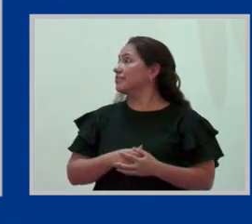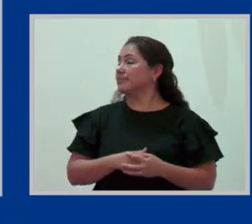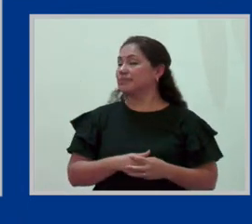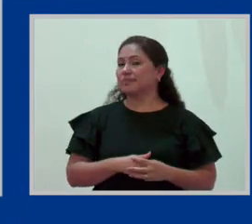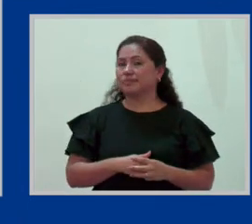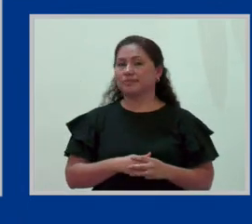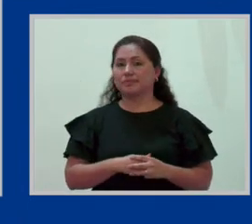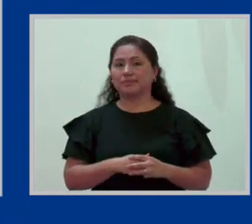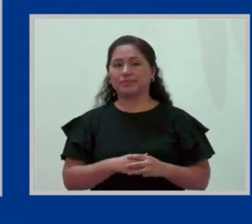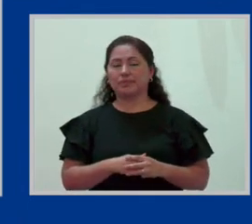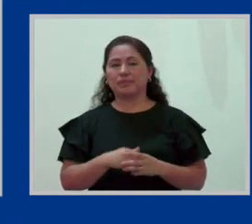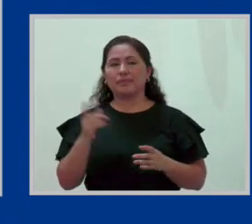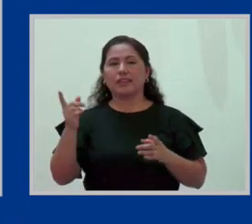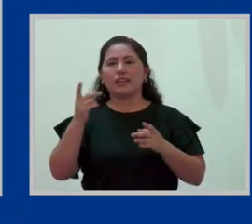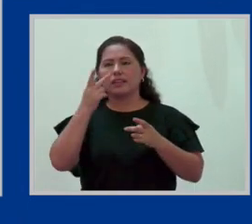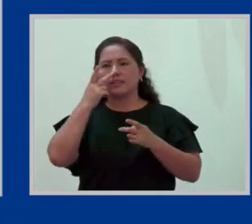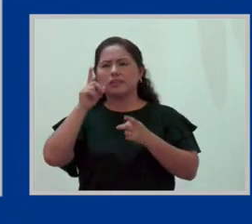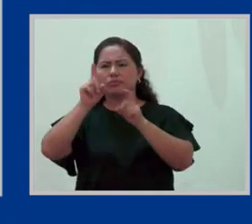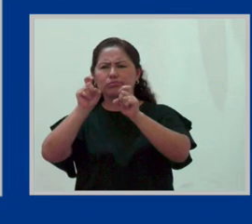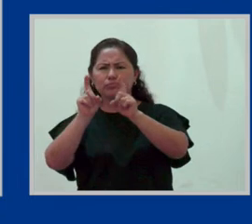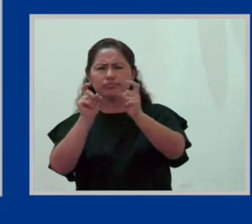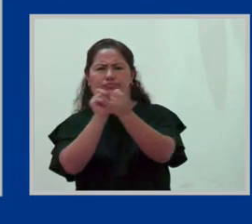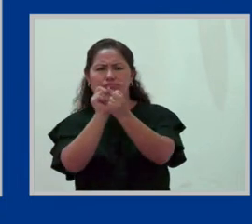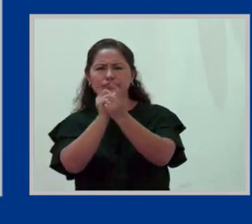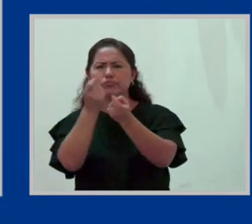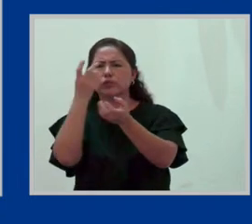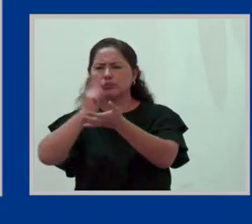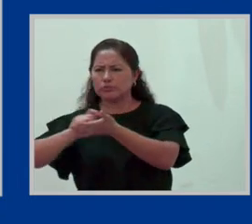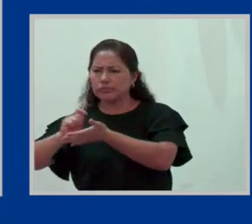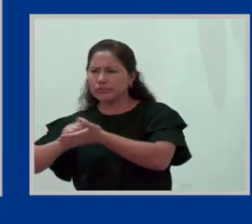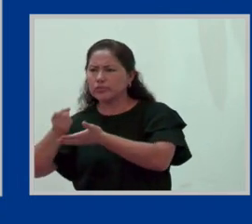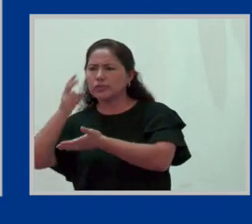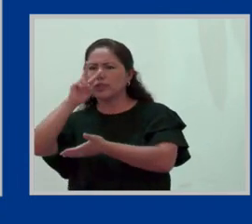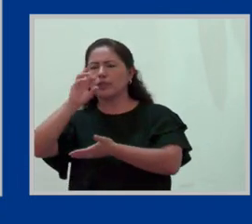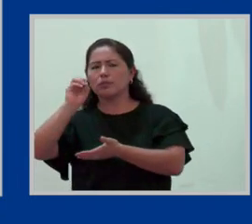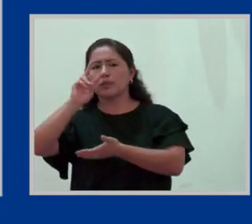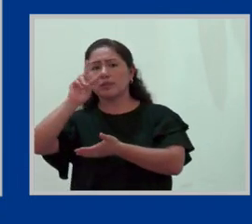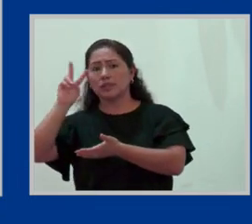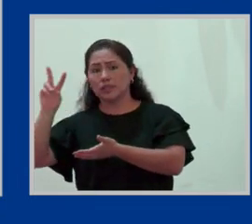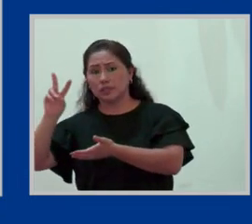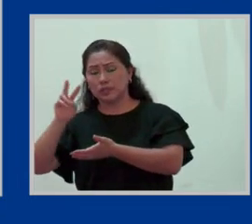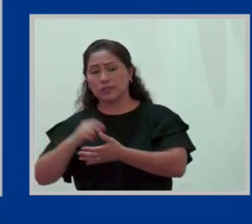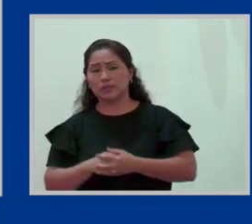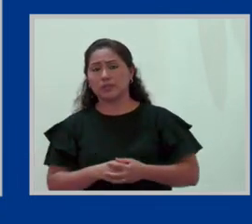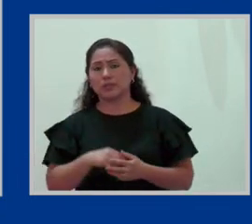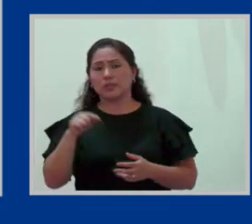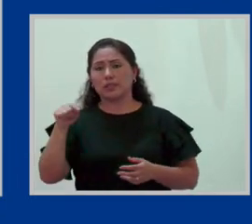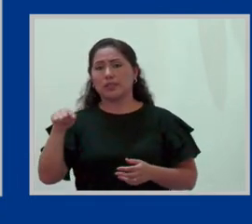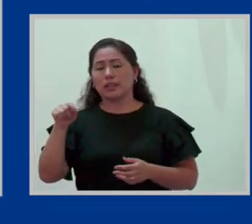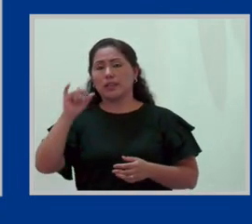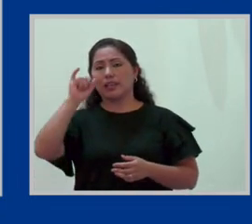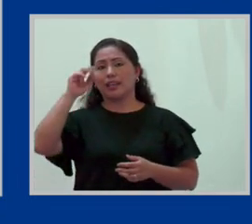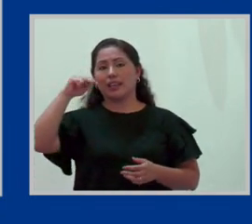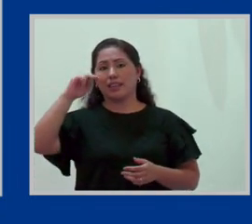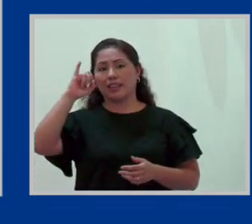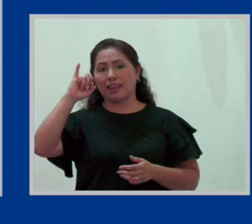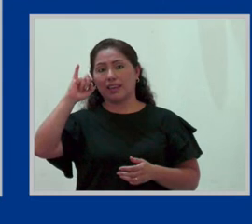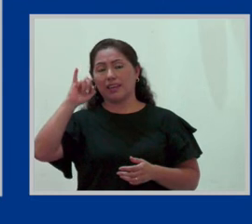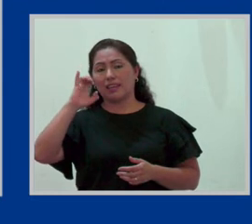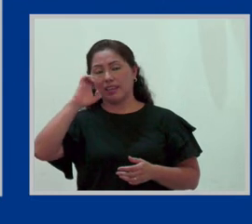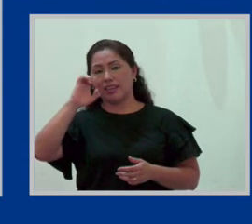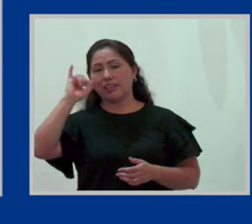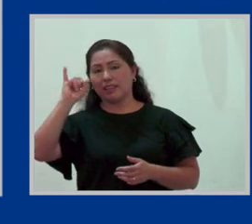cifras preliminares en la Encuesta Nacional de Hogares, la ENAO 2022, del INEI, las